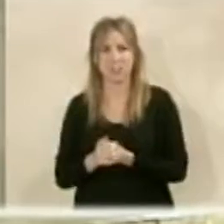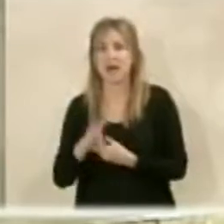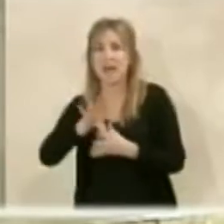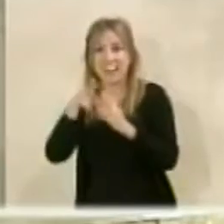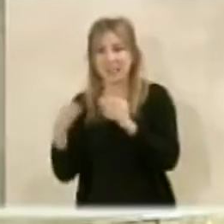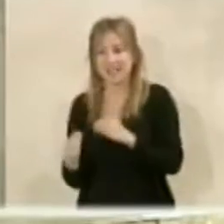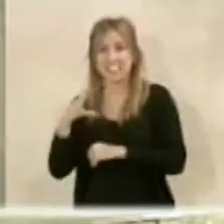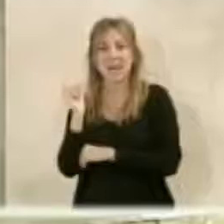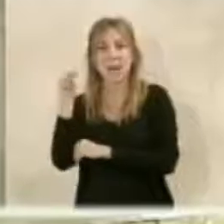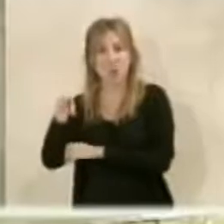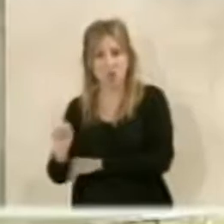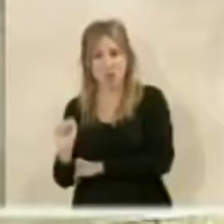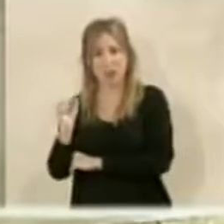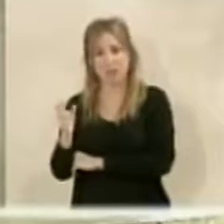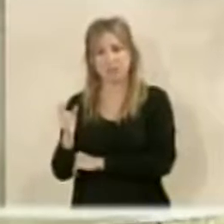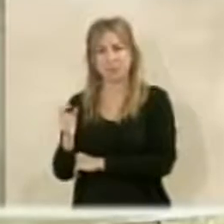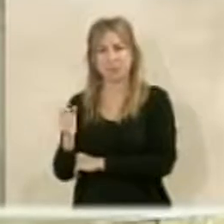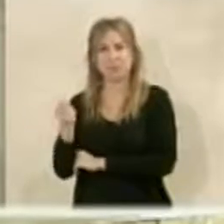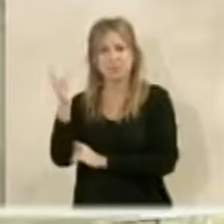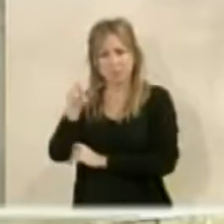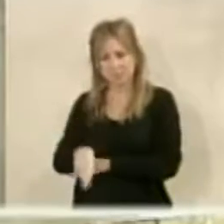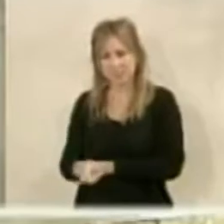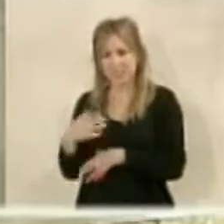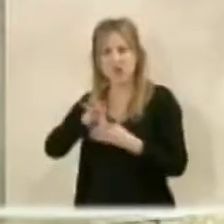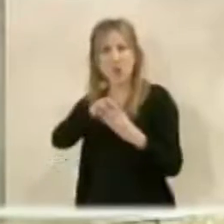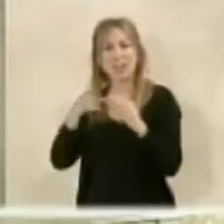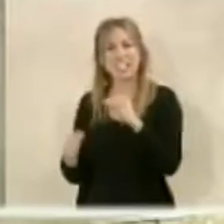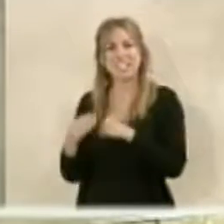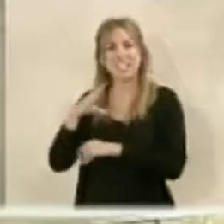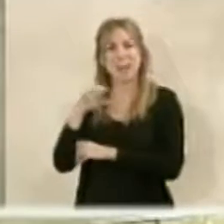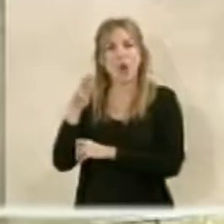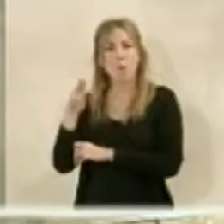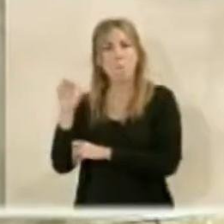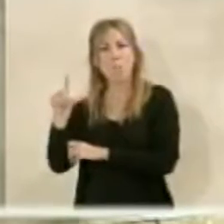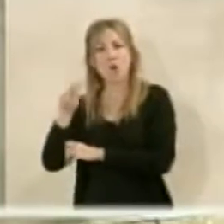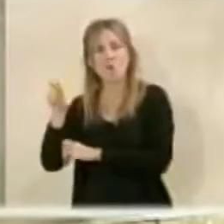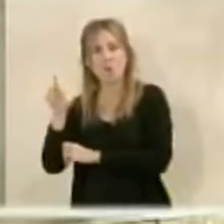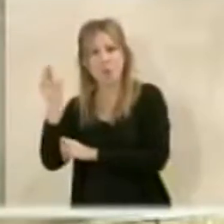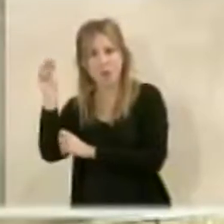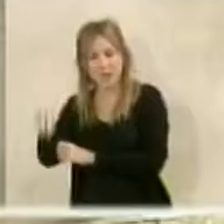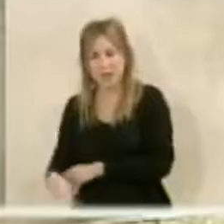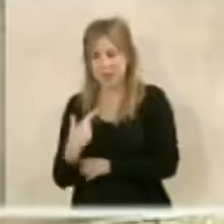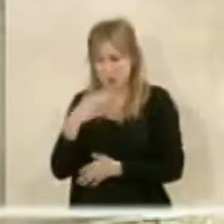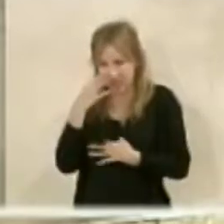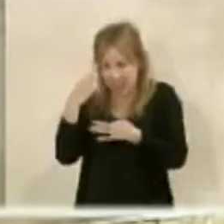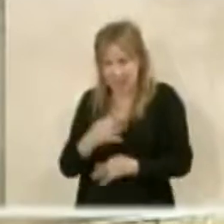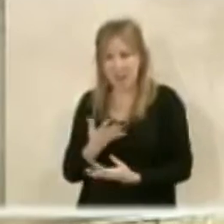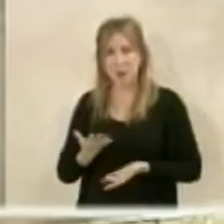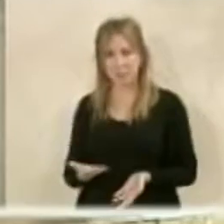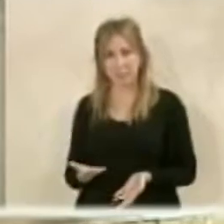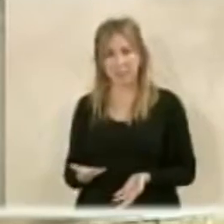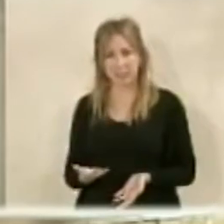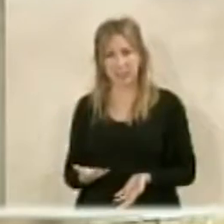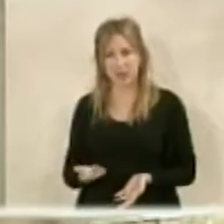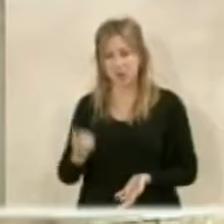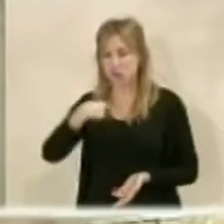canteras de Conan, pero así se le llama popularmente, pero que son las canteras del polvorín y de la columna, pero que realmente tampoco